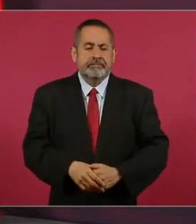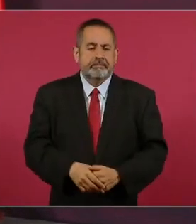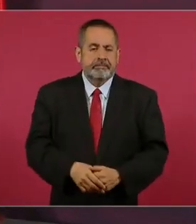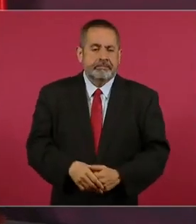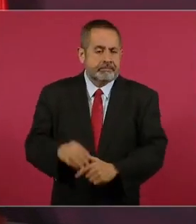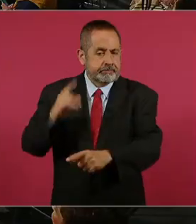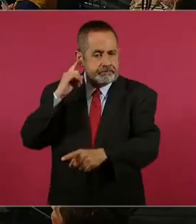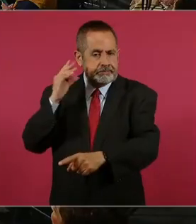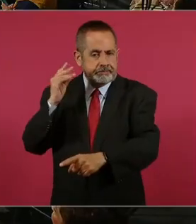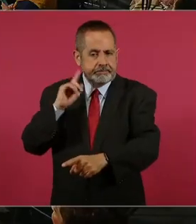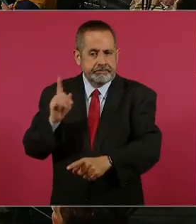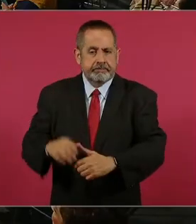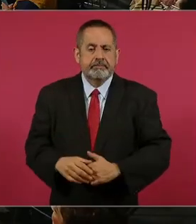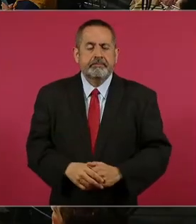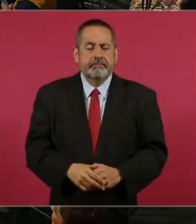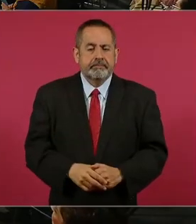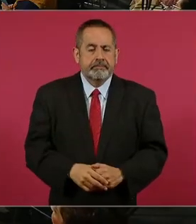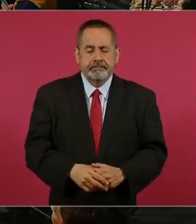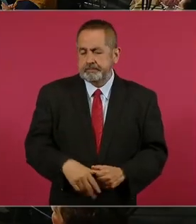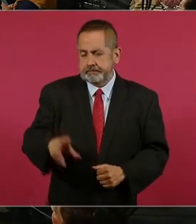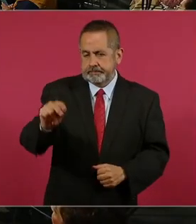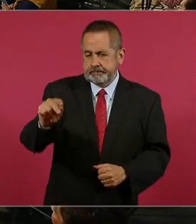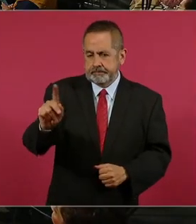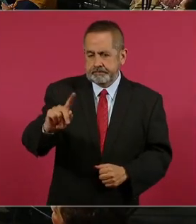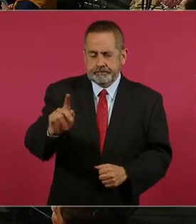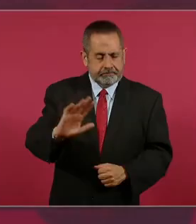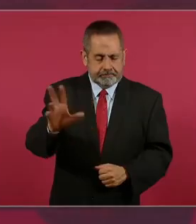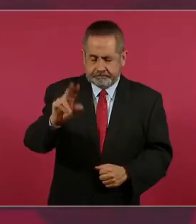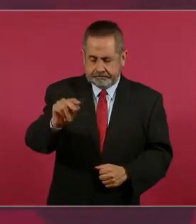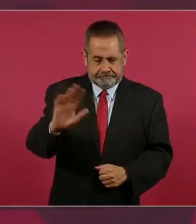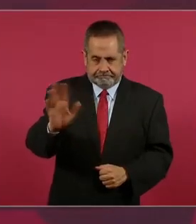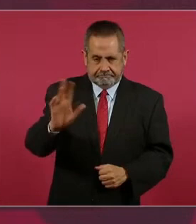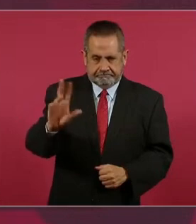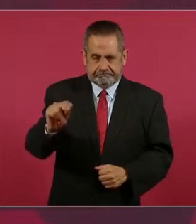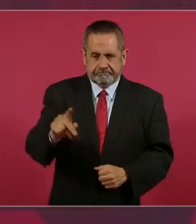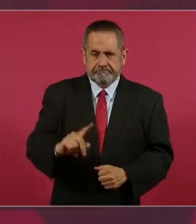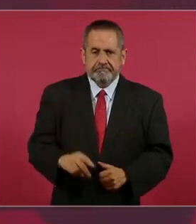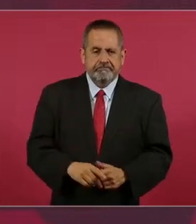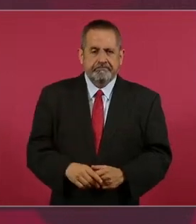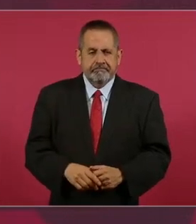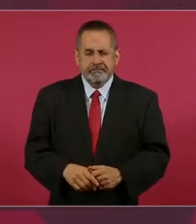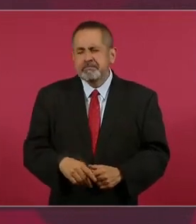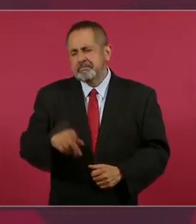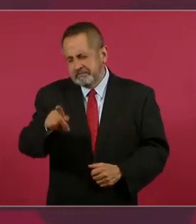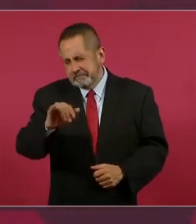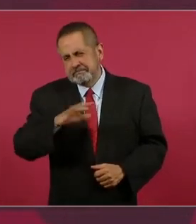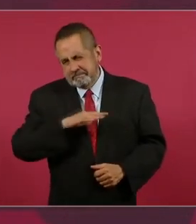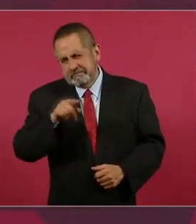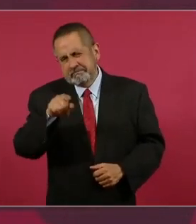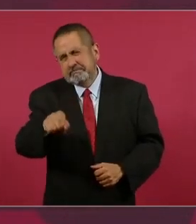funciones? No, ya no. Sí estuvo ahí